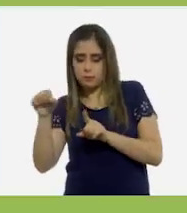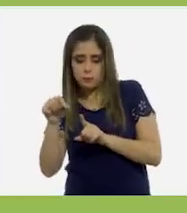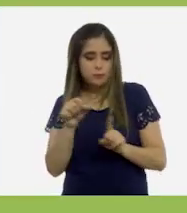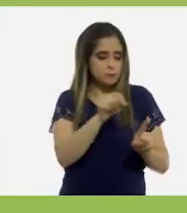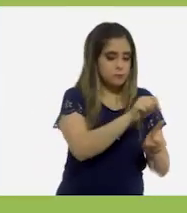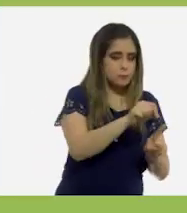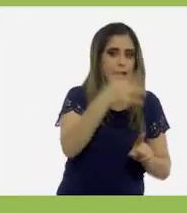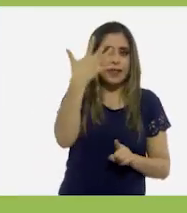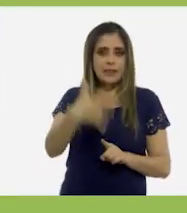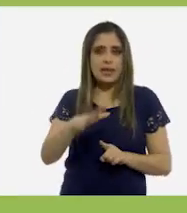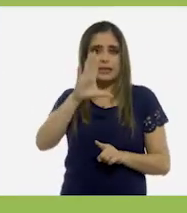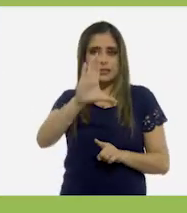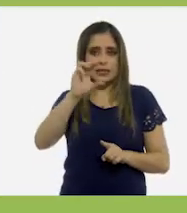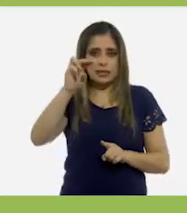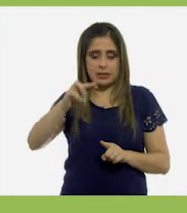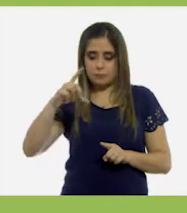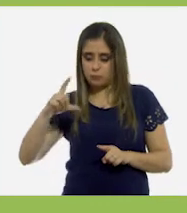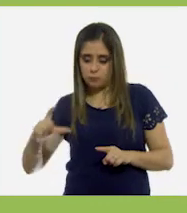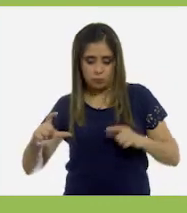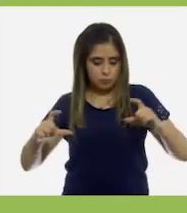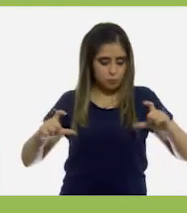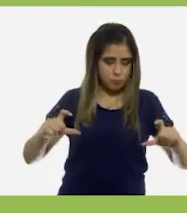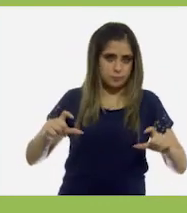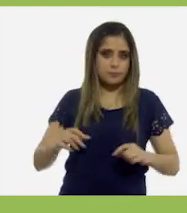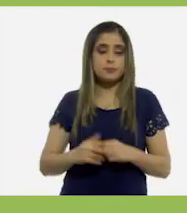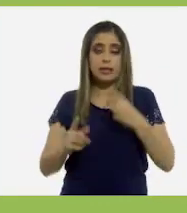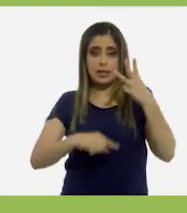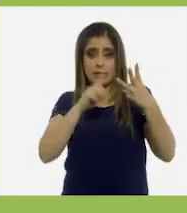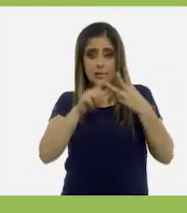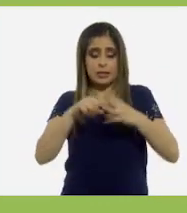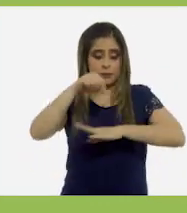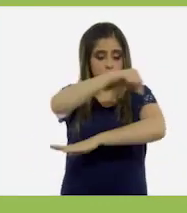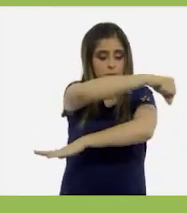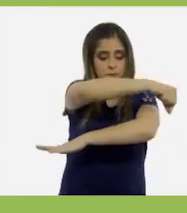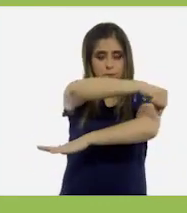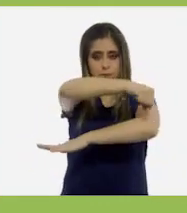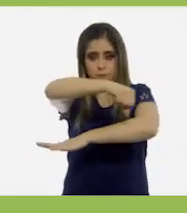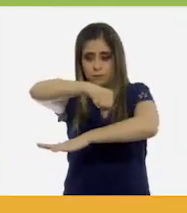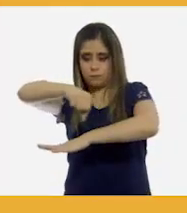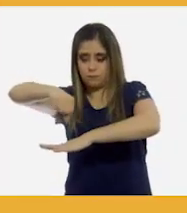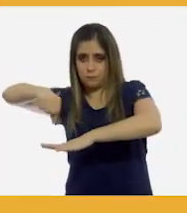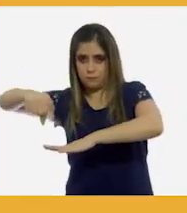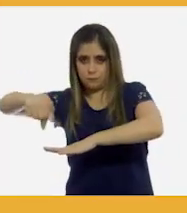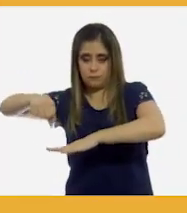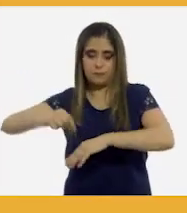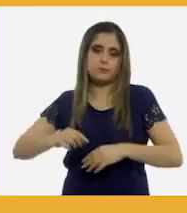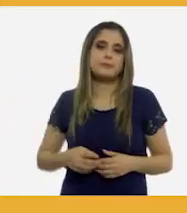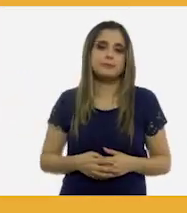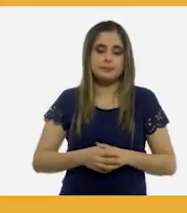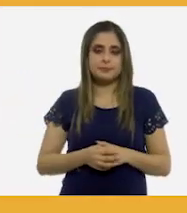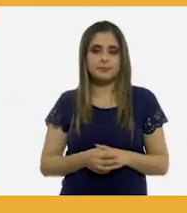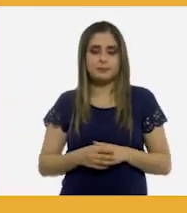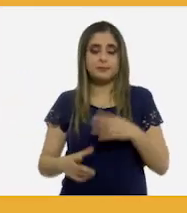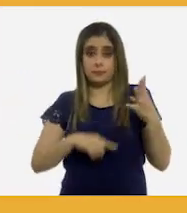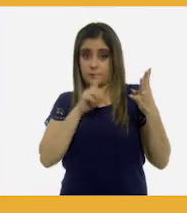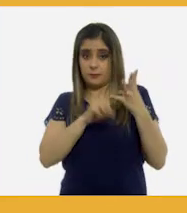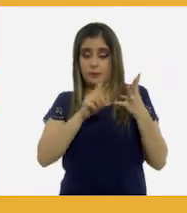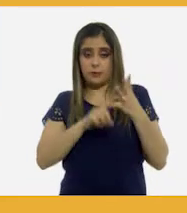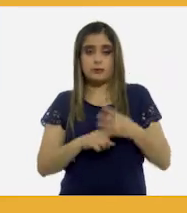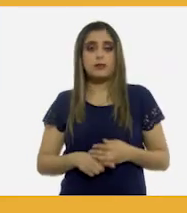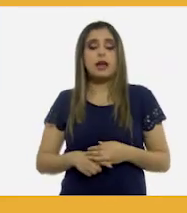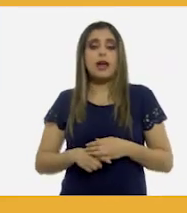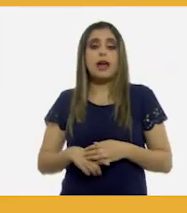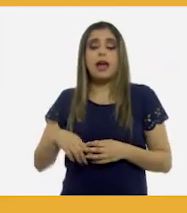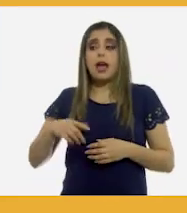la playera 3. Traza la línea horizontal entre los dos puntos 4. Con